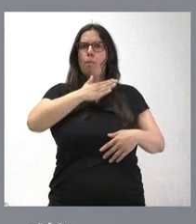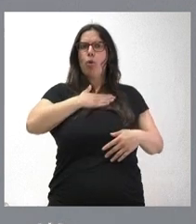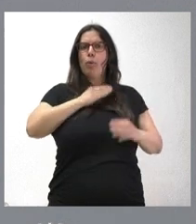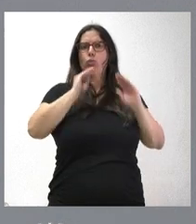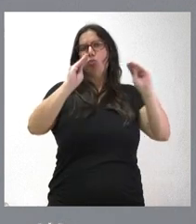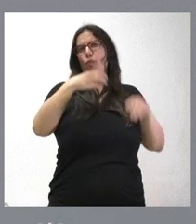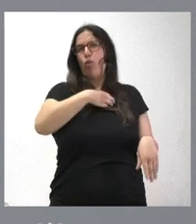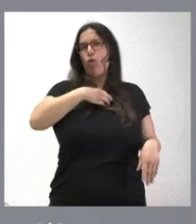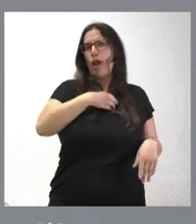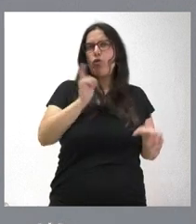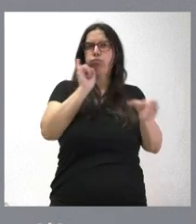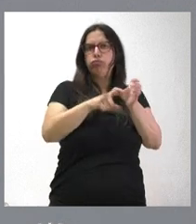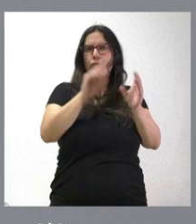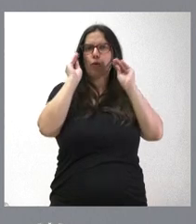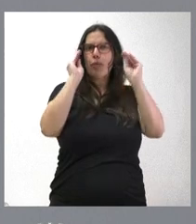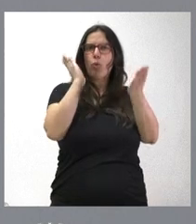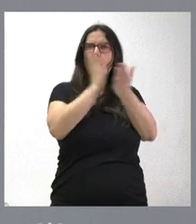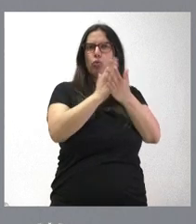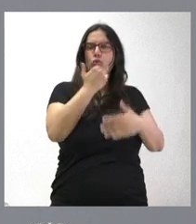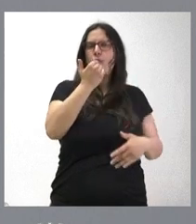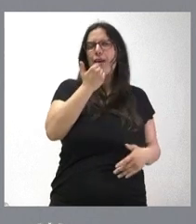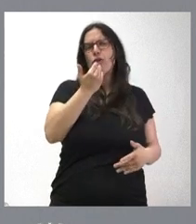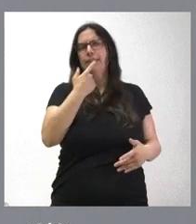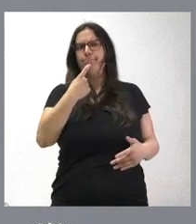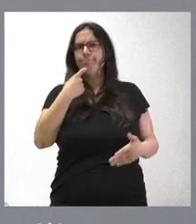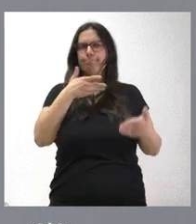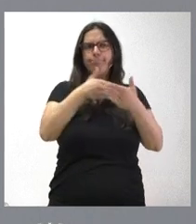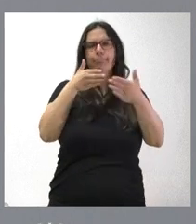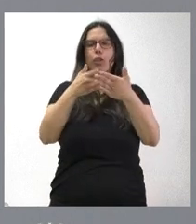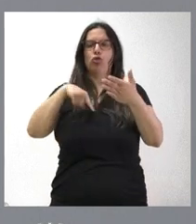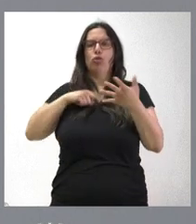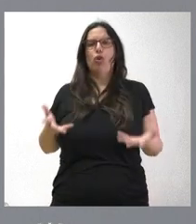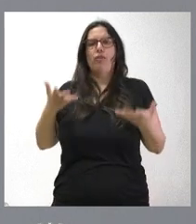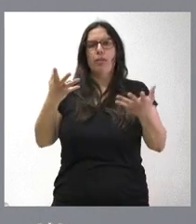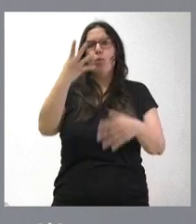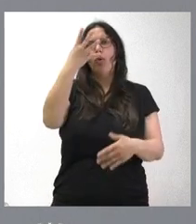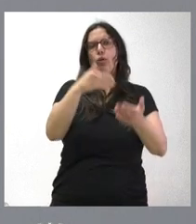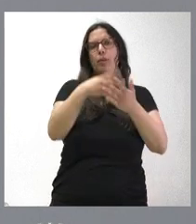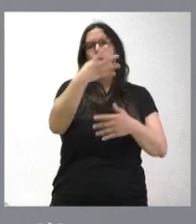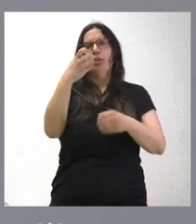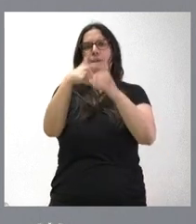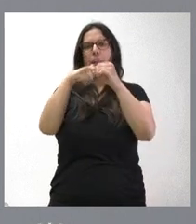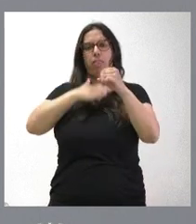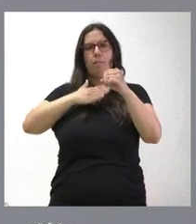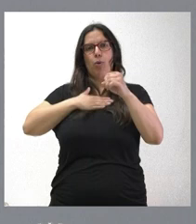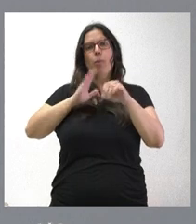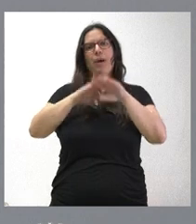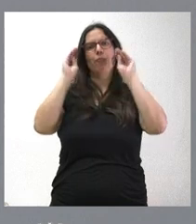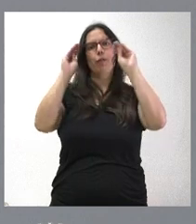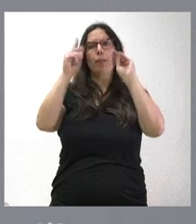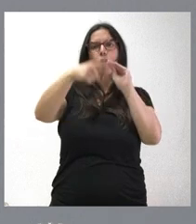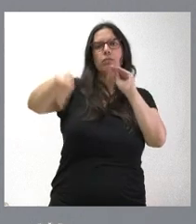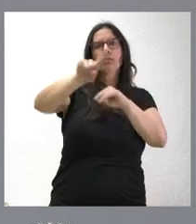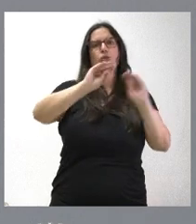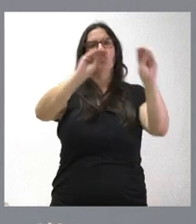para que sus empleados públicos tengan la mejor formación y cualificación, esta oferta de 4.400 plazas de formación va en la